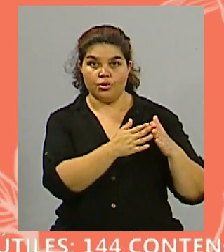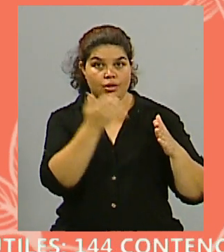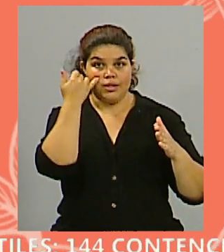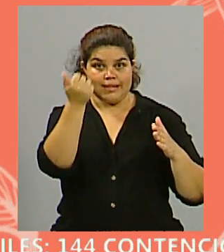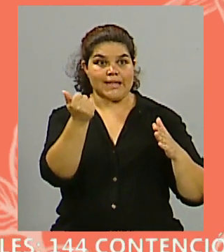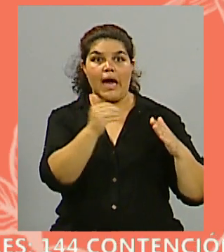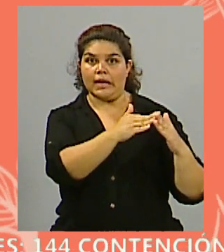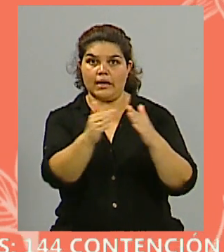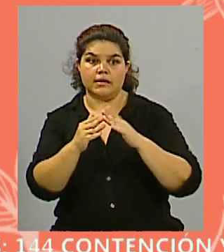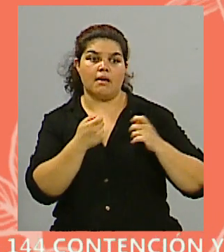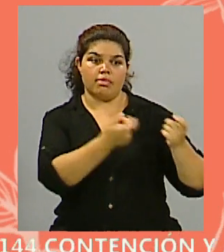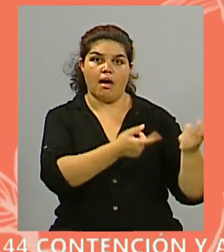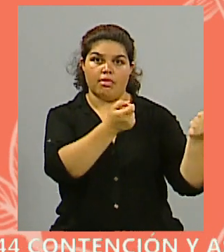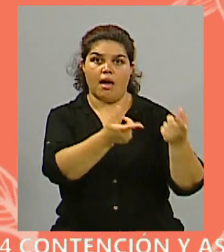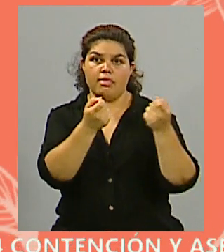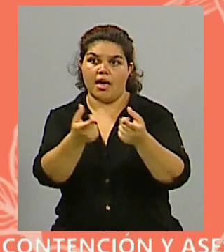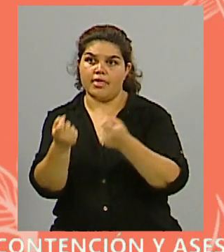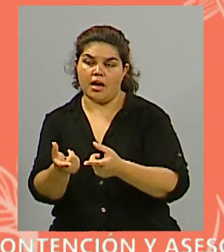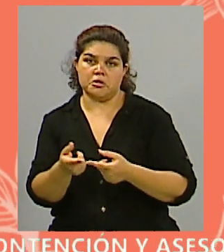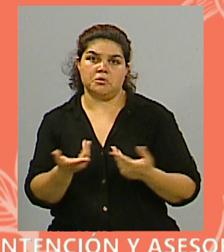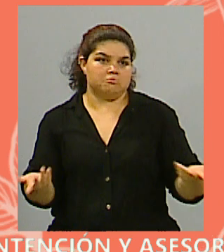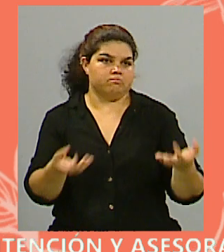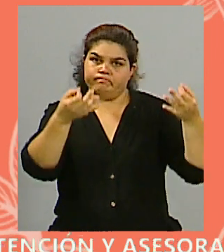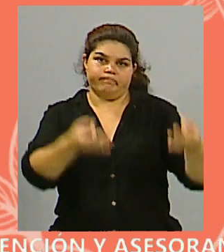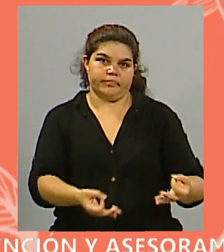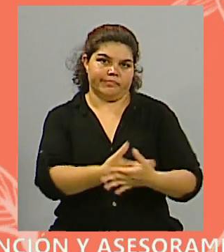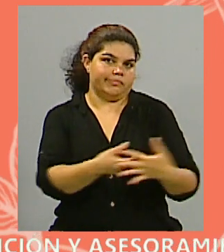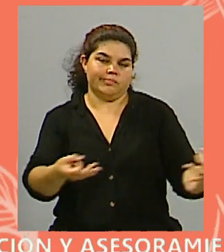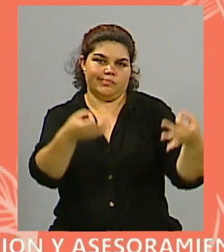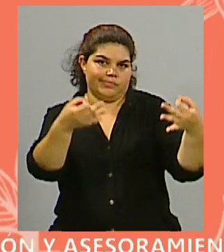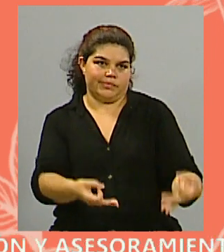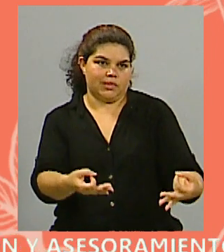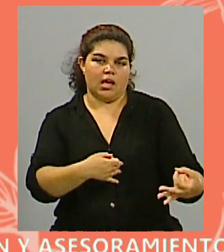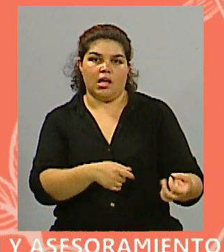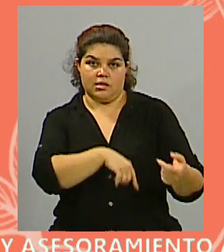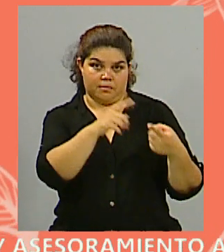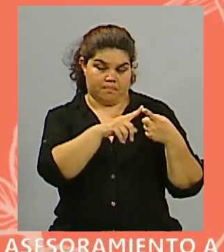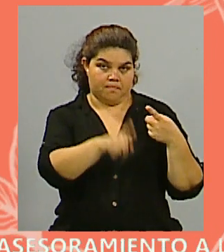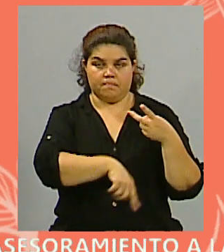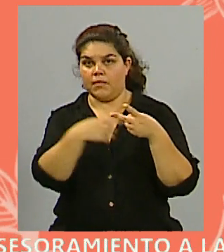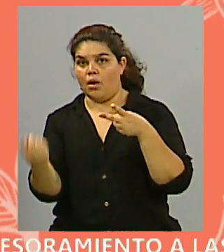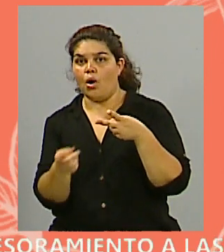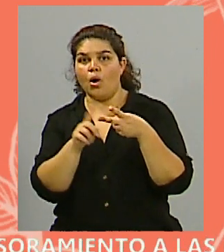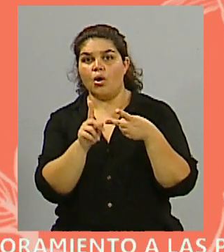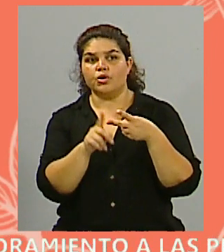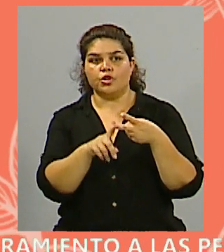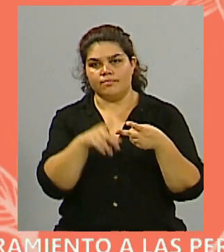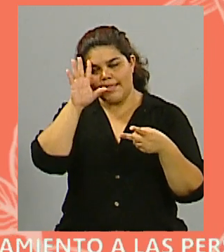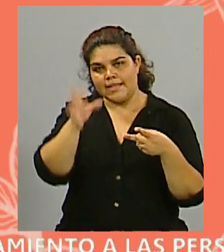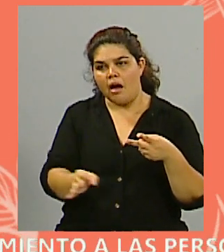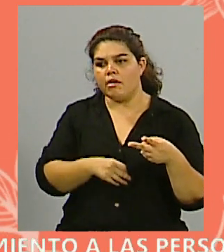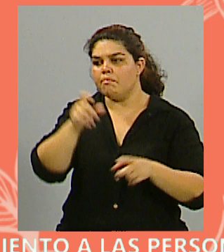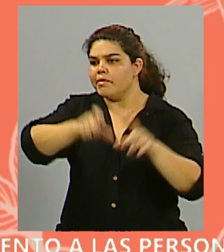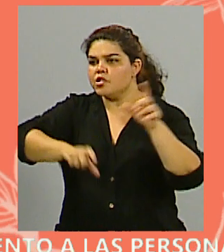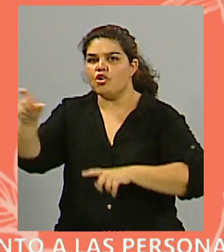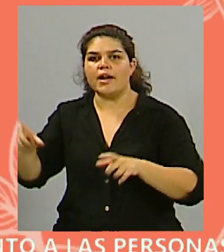decir de una manera que no sea correcta, digamos, es un dato. Otro dato es que hay un déficit habitacional, eso